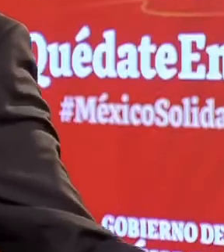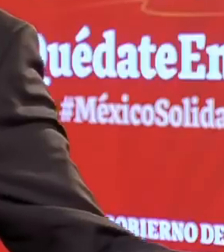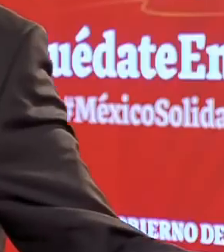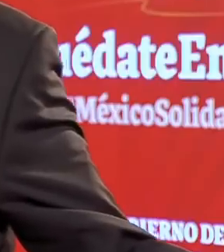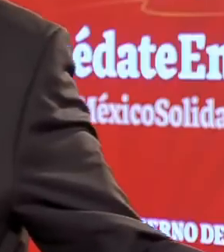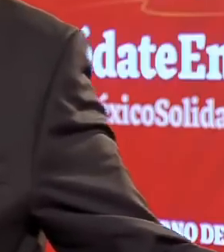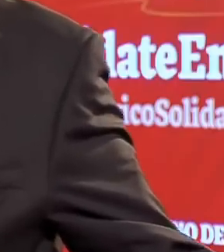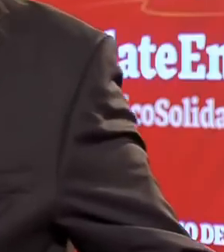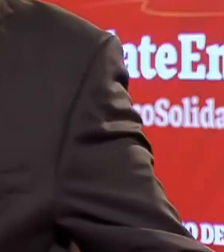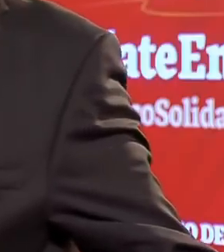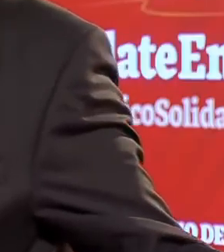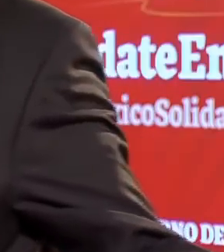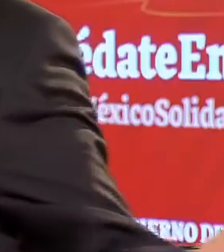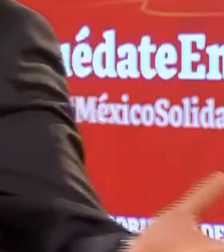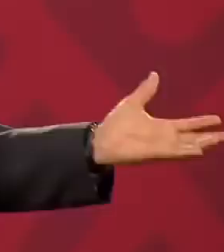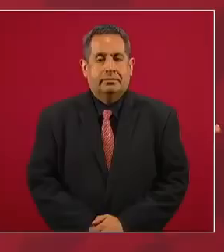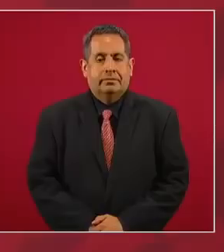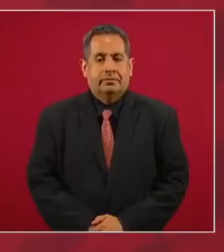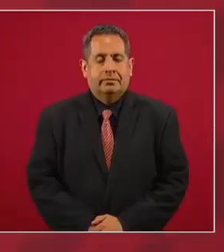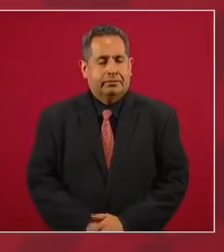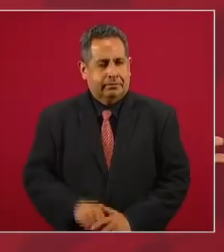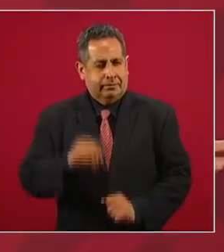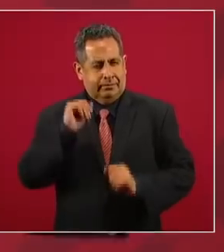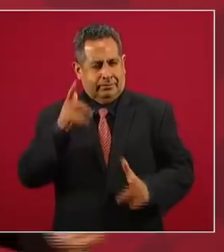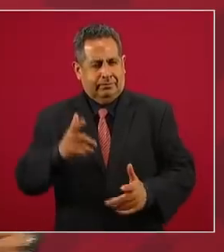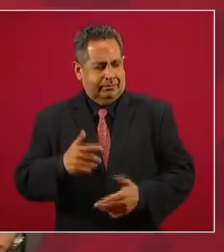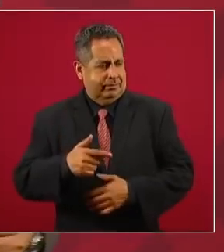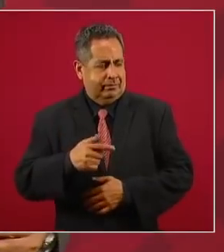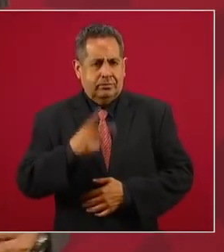como un miting dos exgobernadores